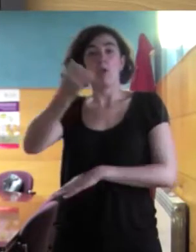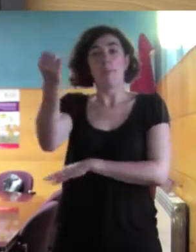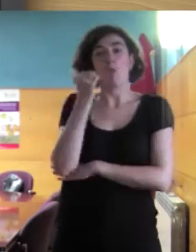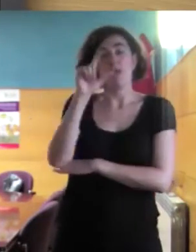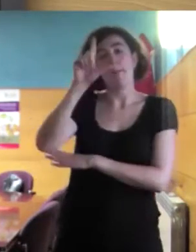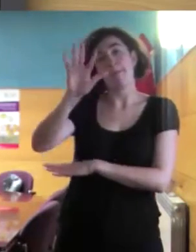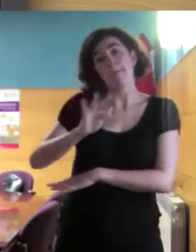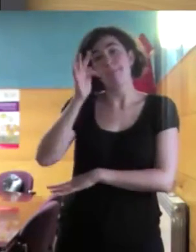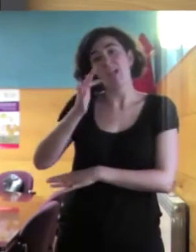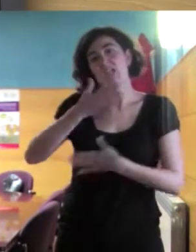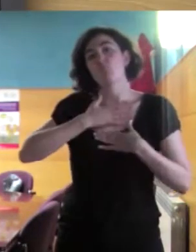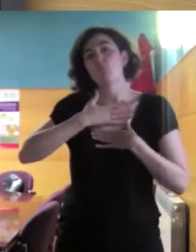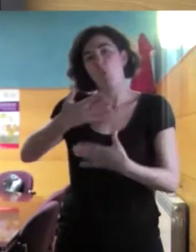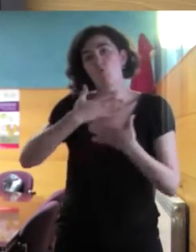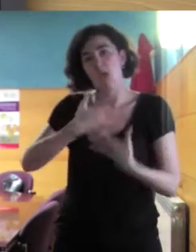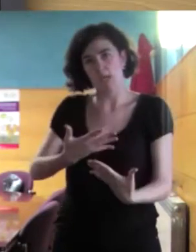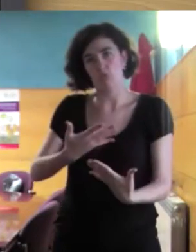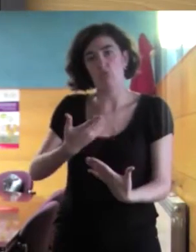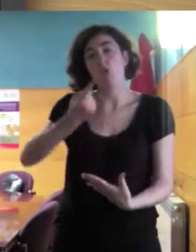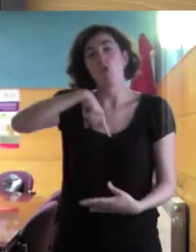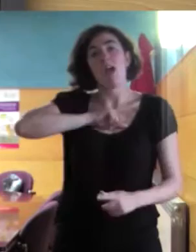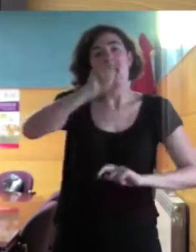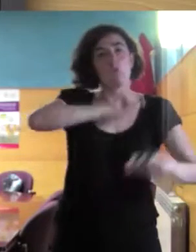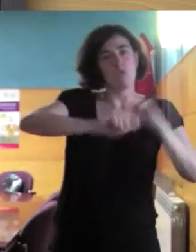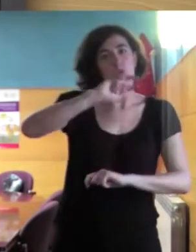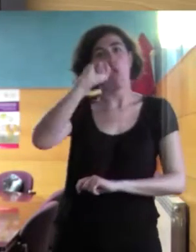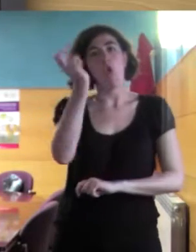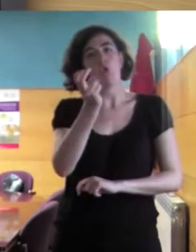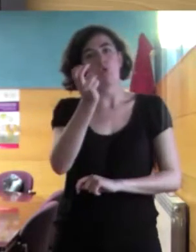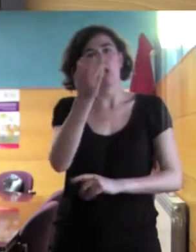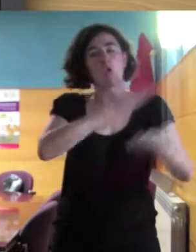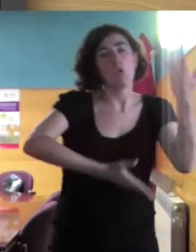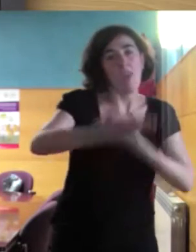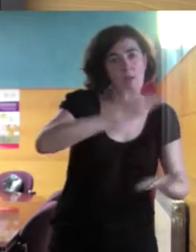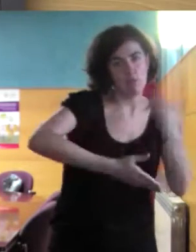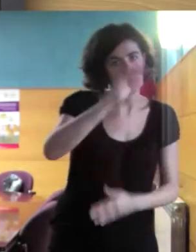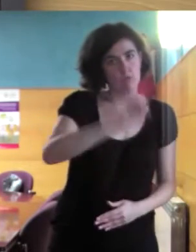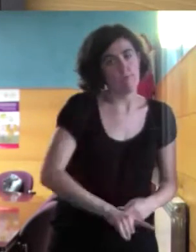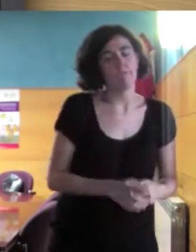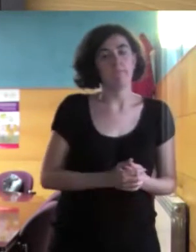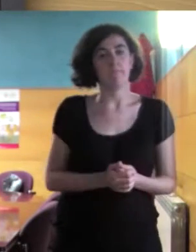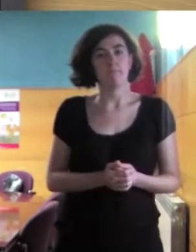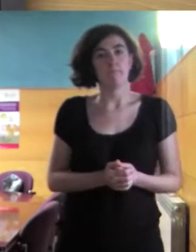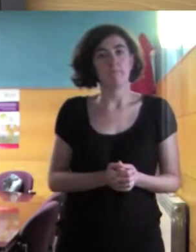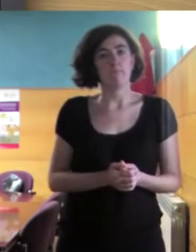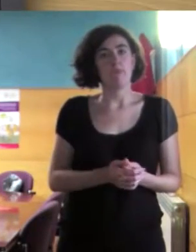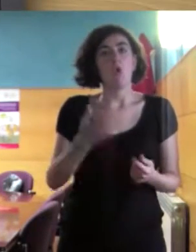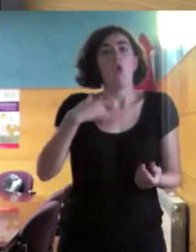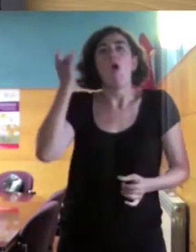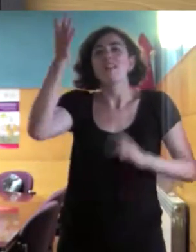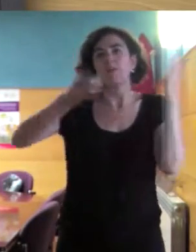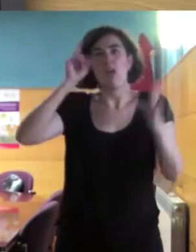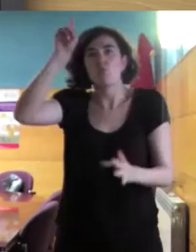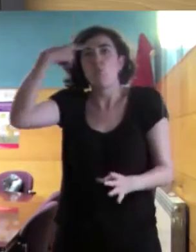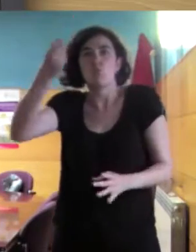con otras asociaciones y iniciativas culturales, o sea,